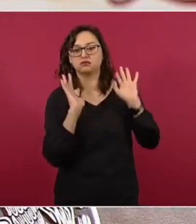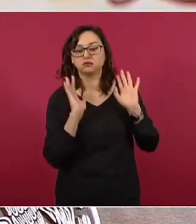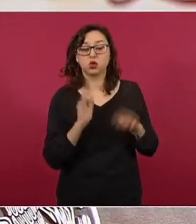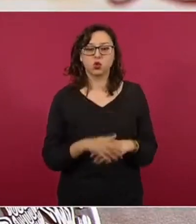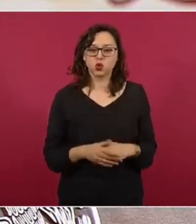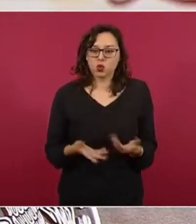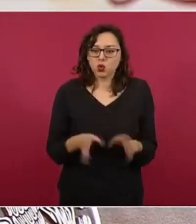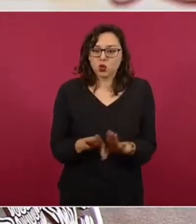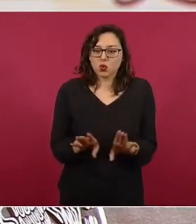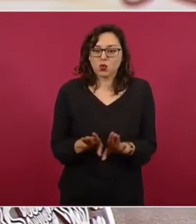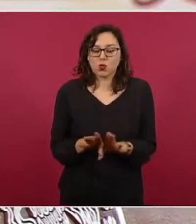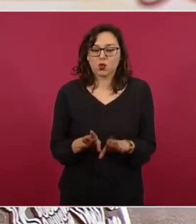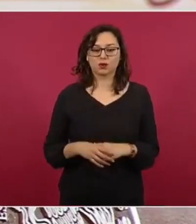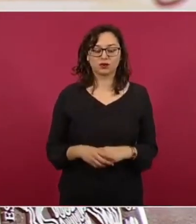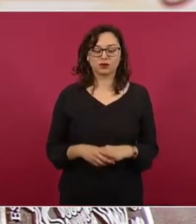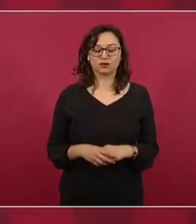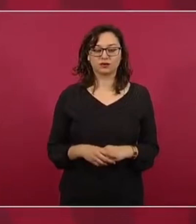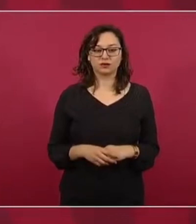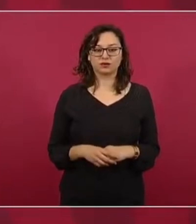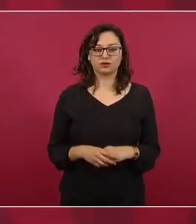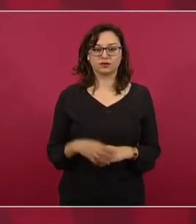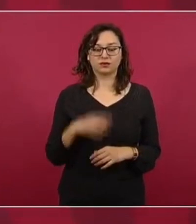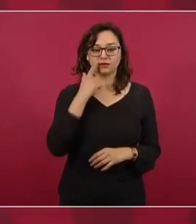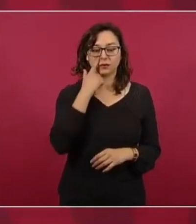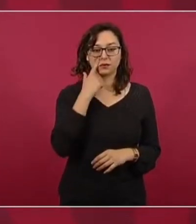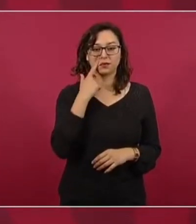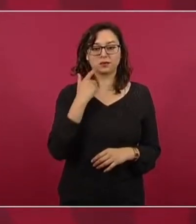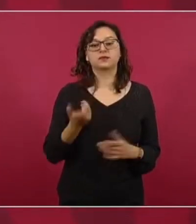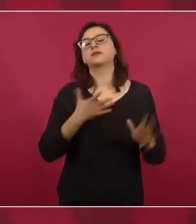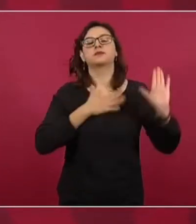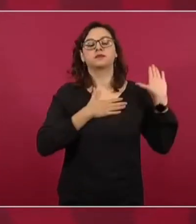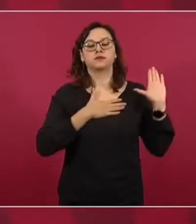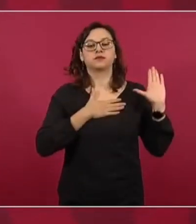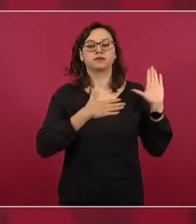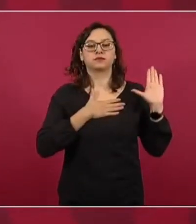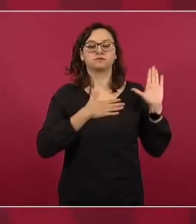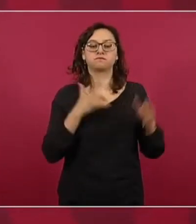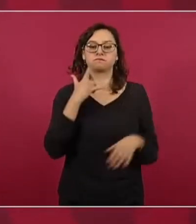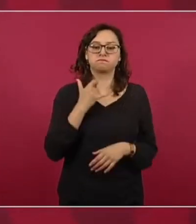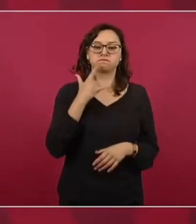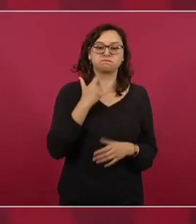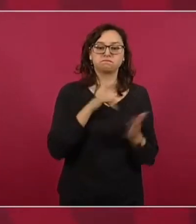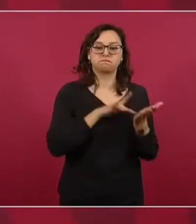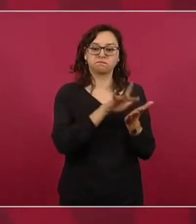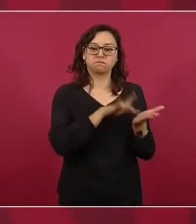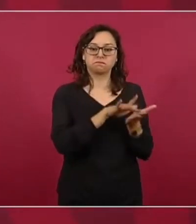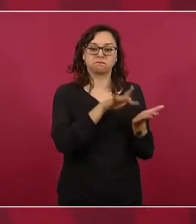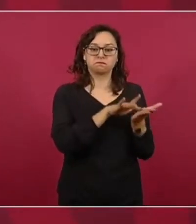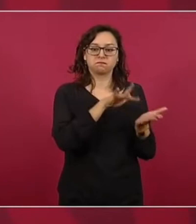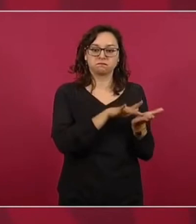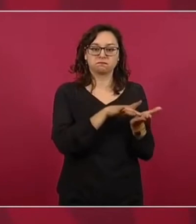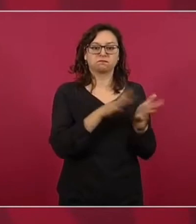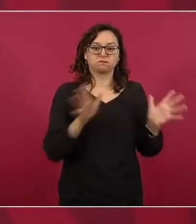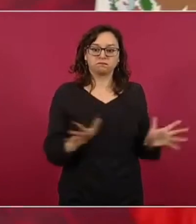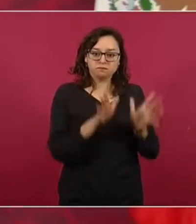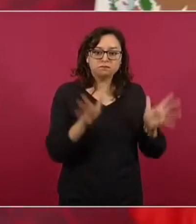Además de un compromiso de apoyarlos, de